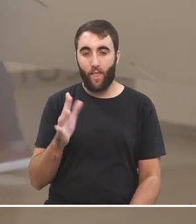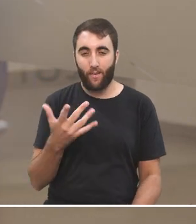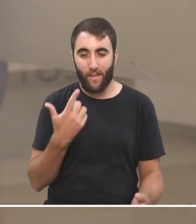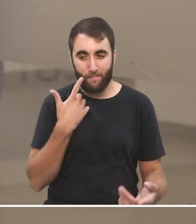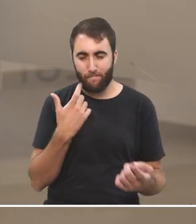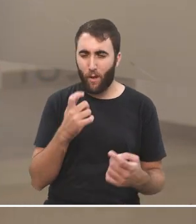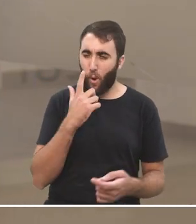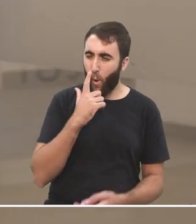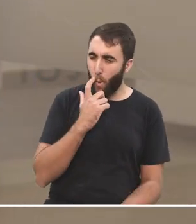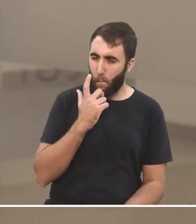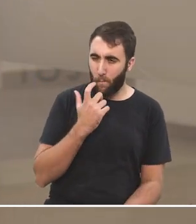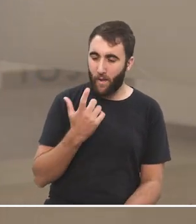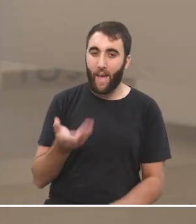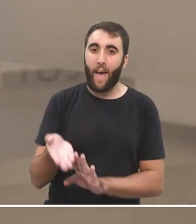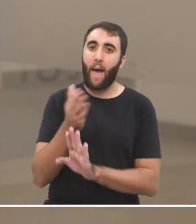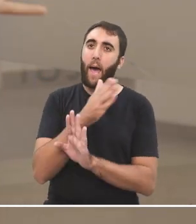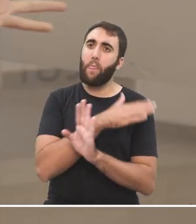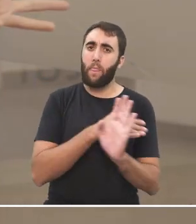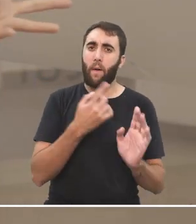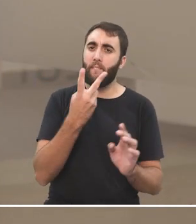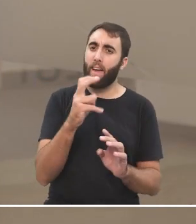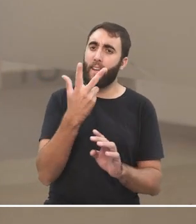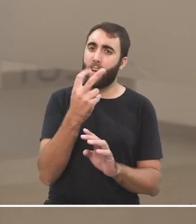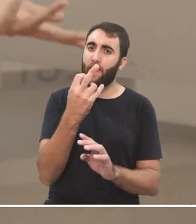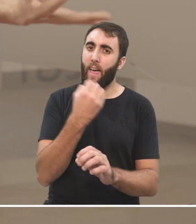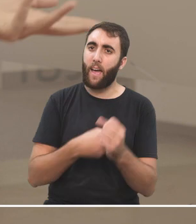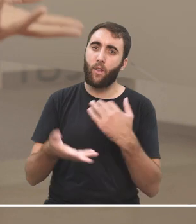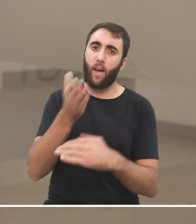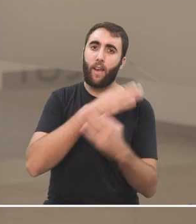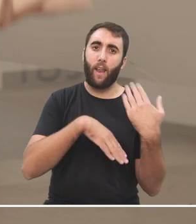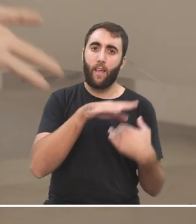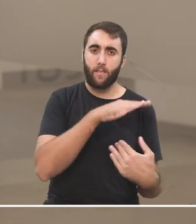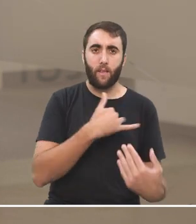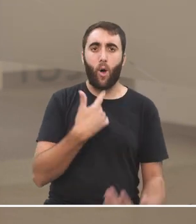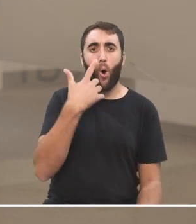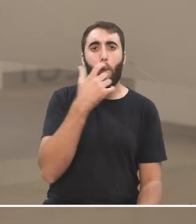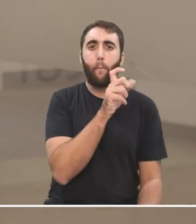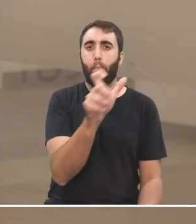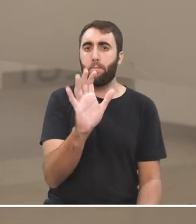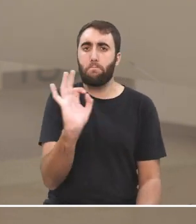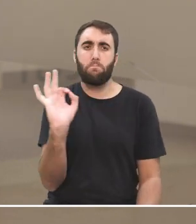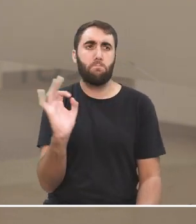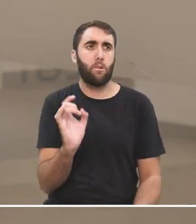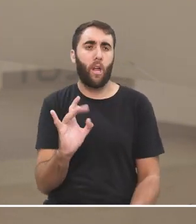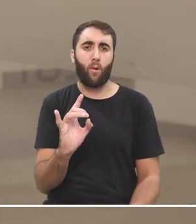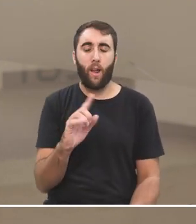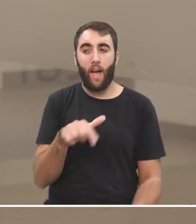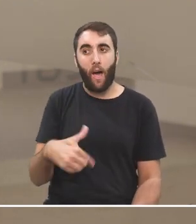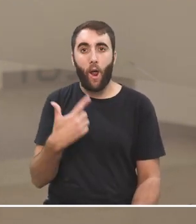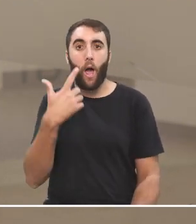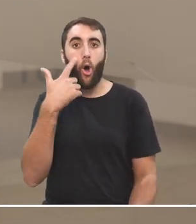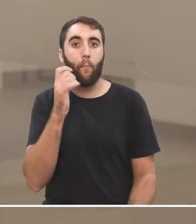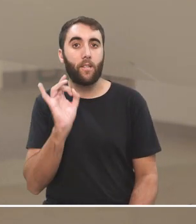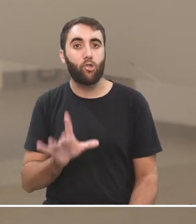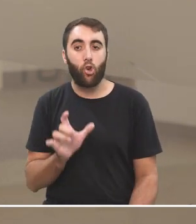ruido que no nos provocaba hace 20 o 30 años ¿no? no me refiero ni siquiera al siglo XVIII XIX y primera mitad del